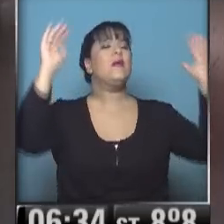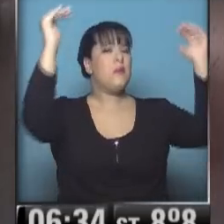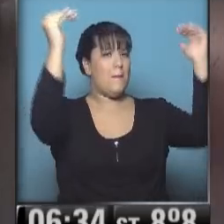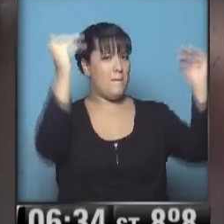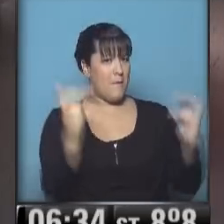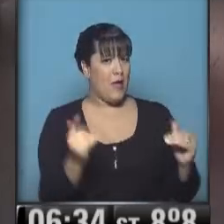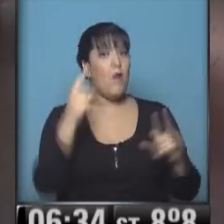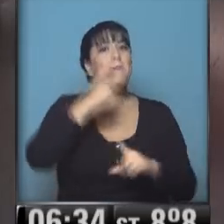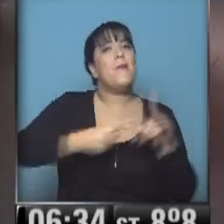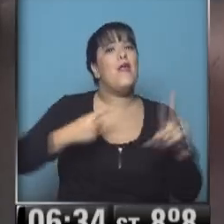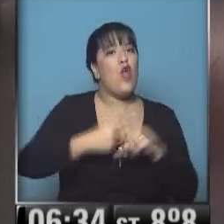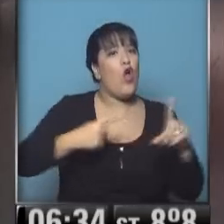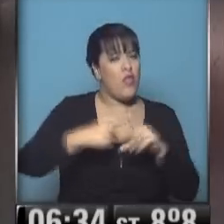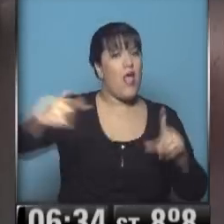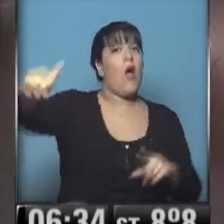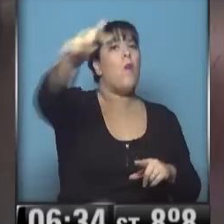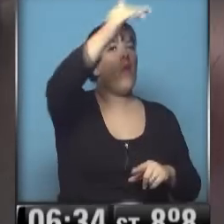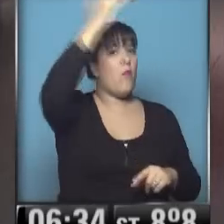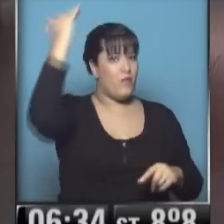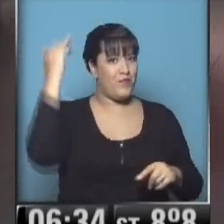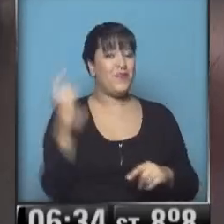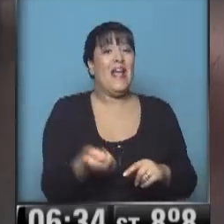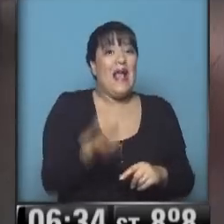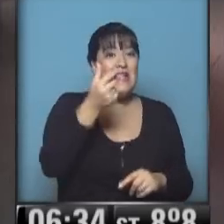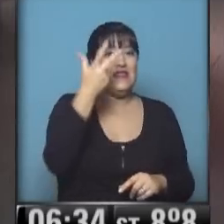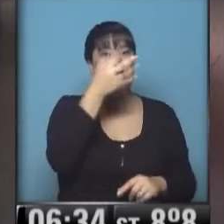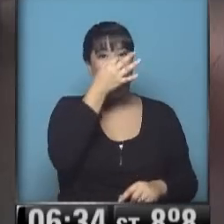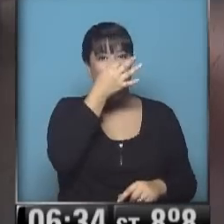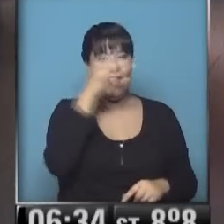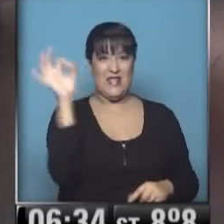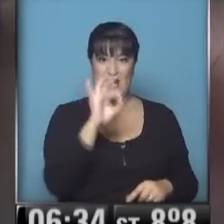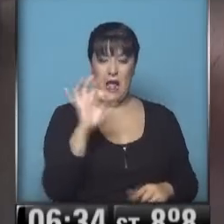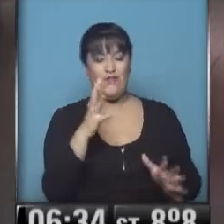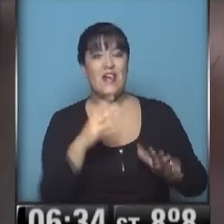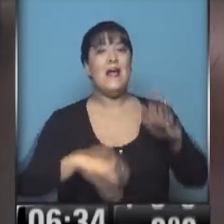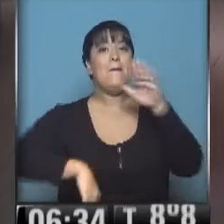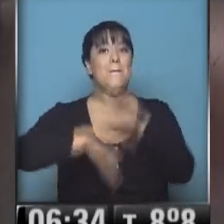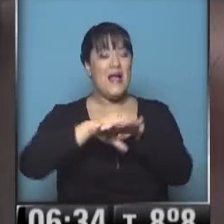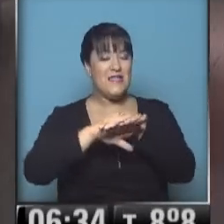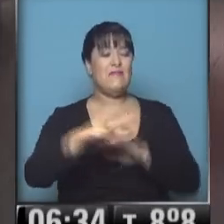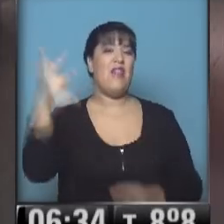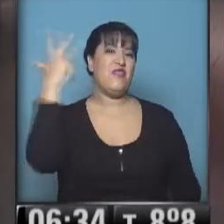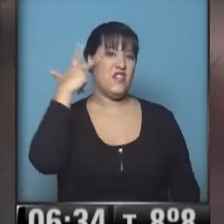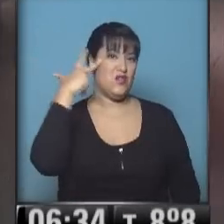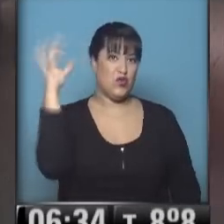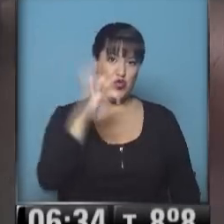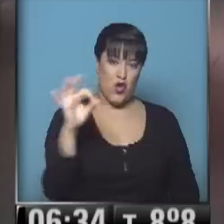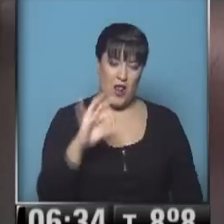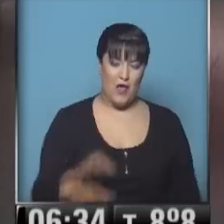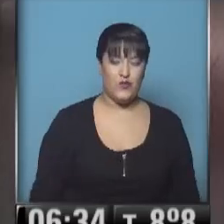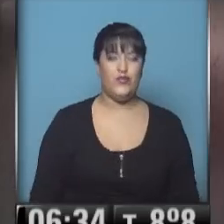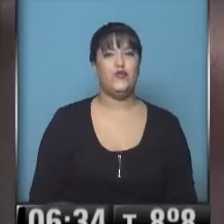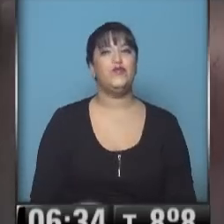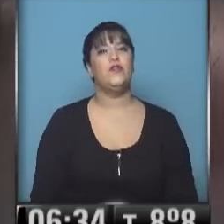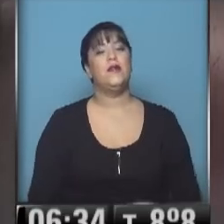a tener un mediodía. Y ahí te decía, casi llegamos a los 20. Mira, Cari, 18 grados nada más. La temperatura máxima hoy para la ciudad de Buenos Aires.